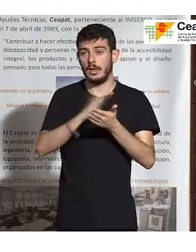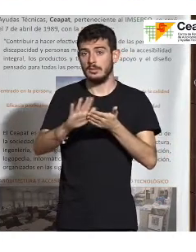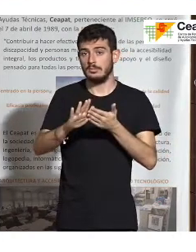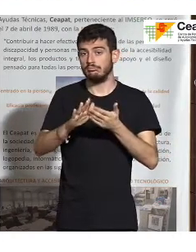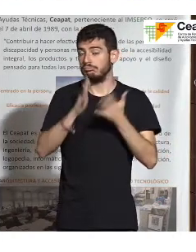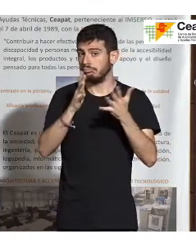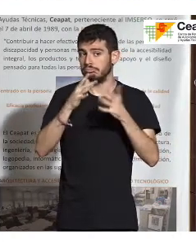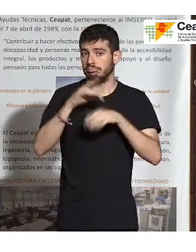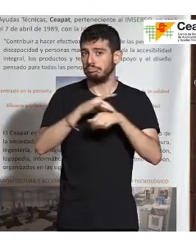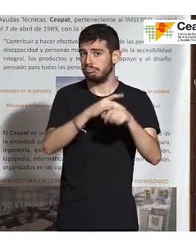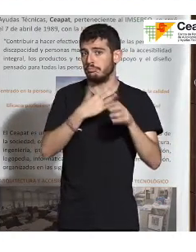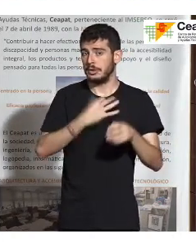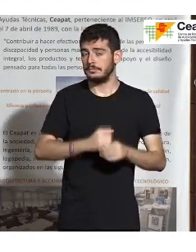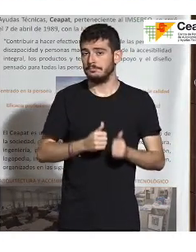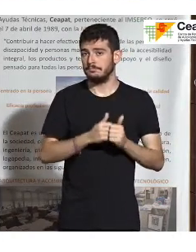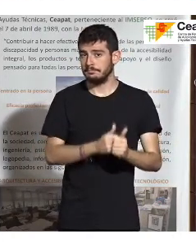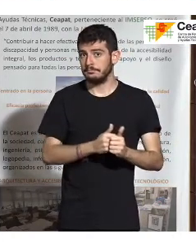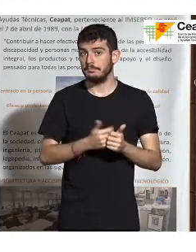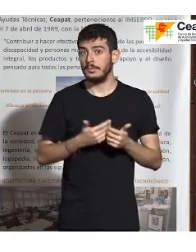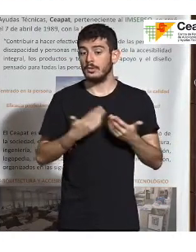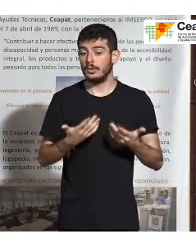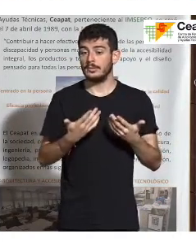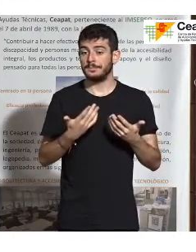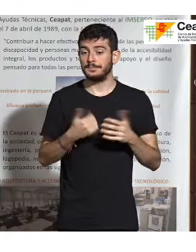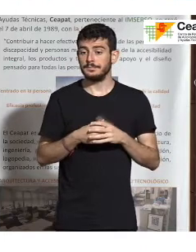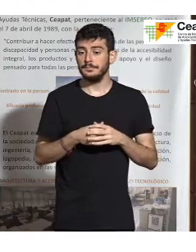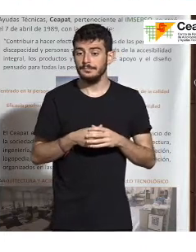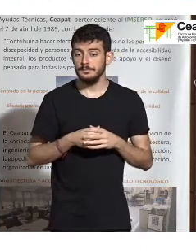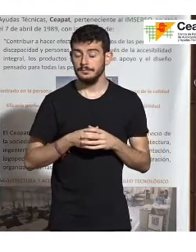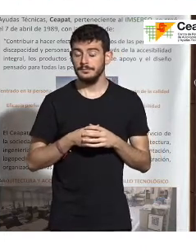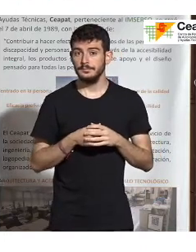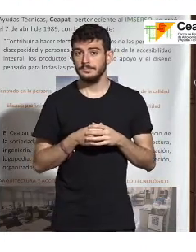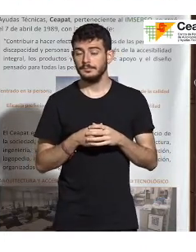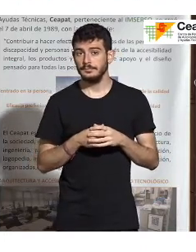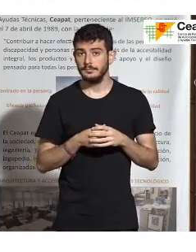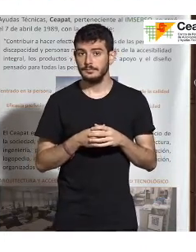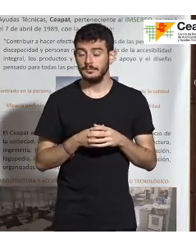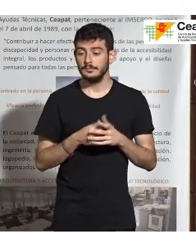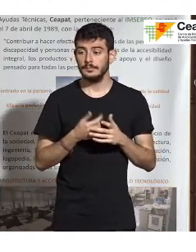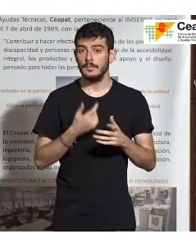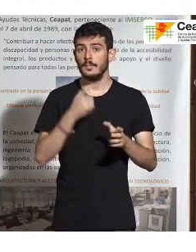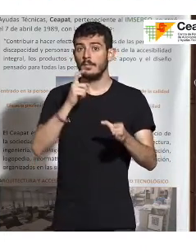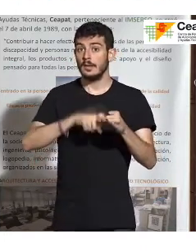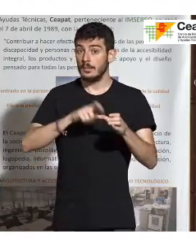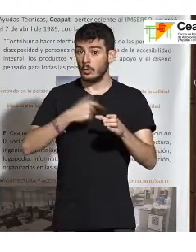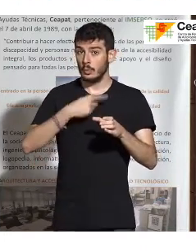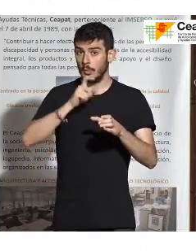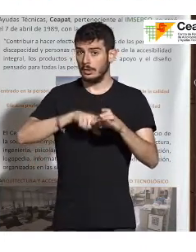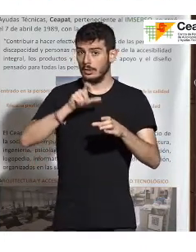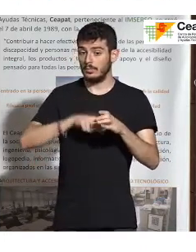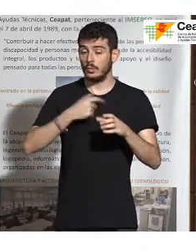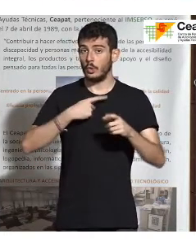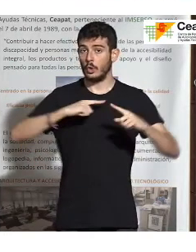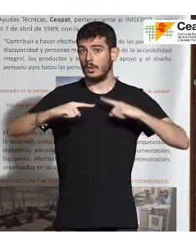Bueno, entonces, en ese estado de cosa participo, soy coordinador de un grupo de trabajo